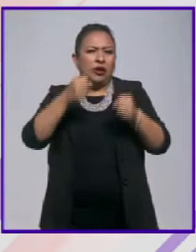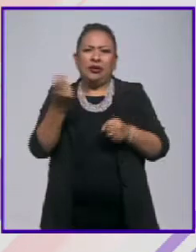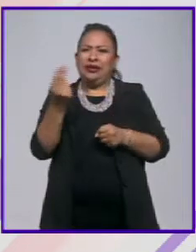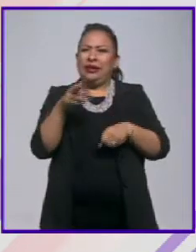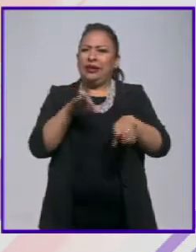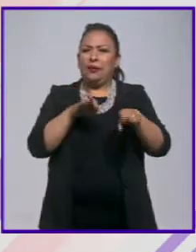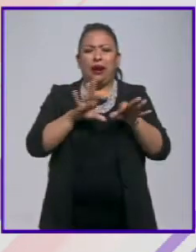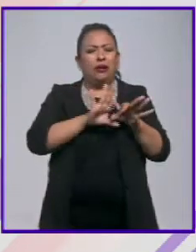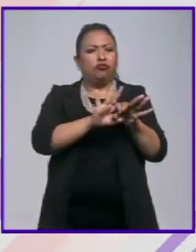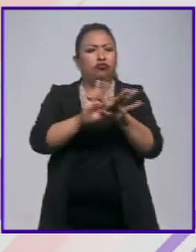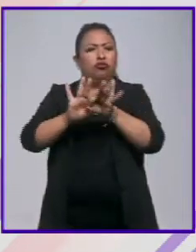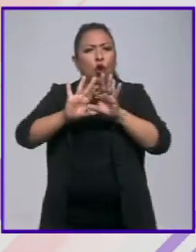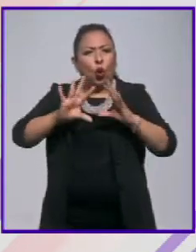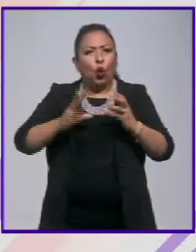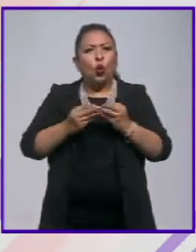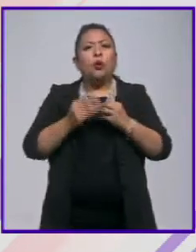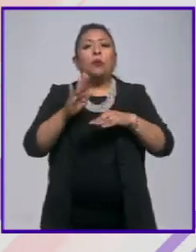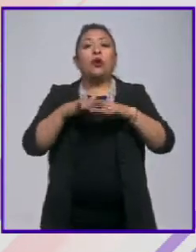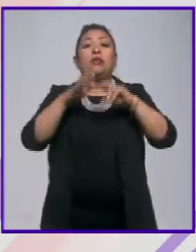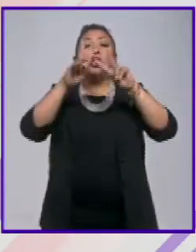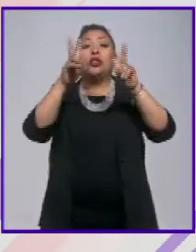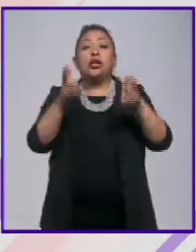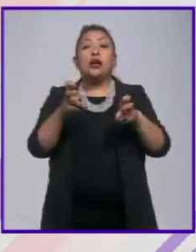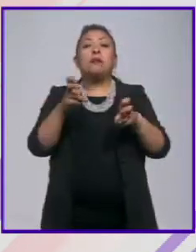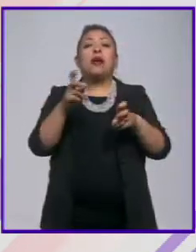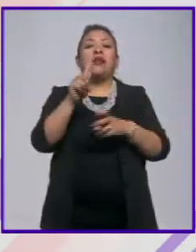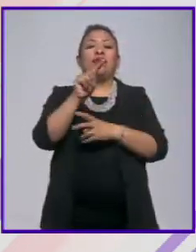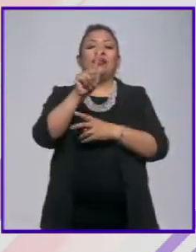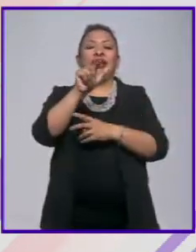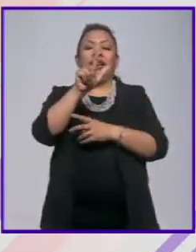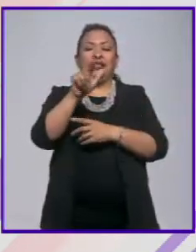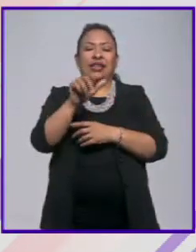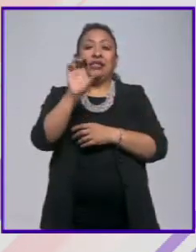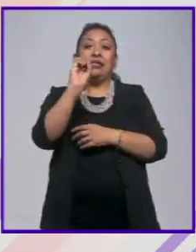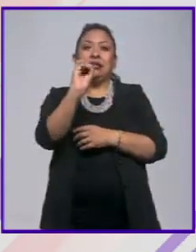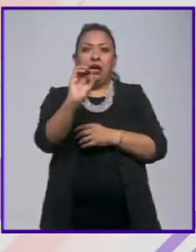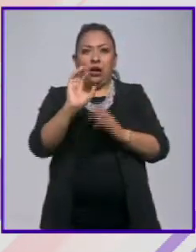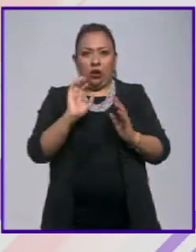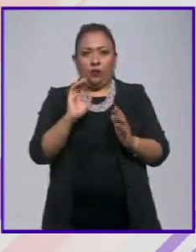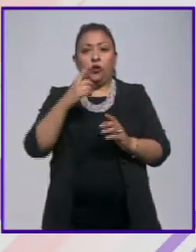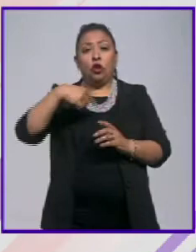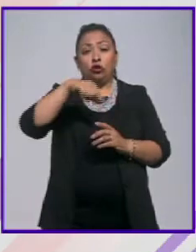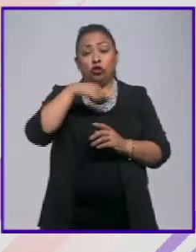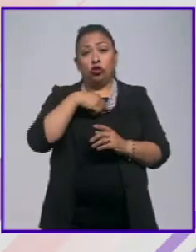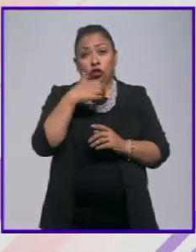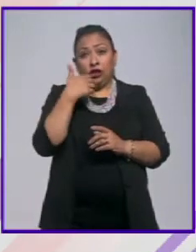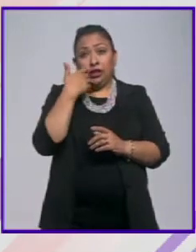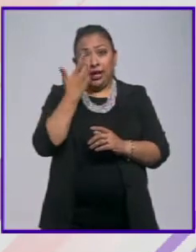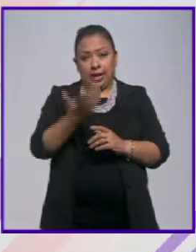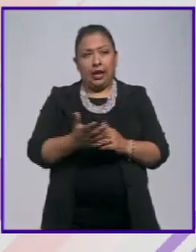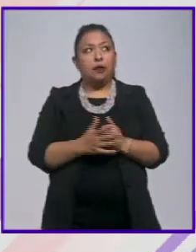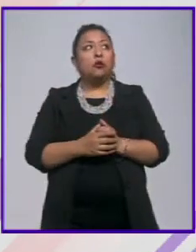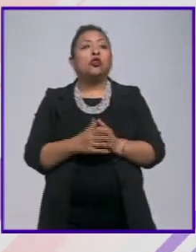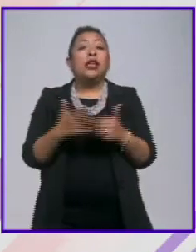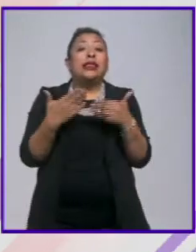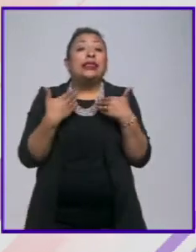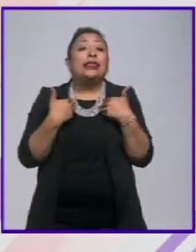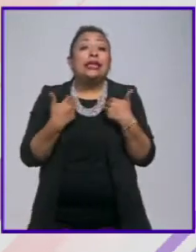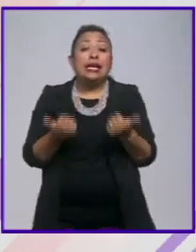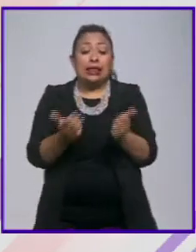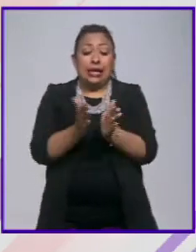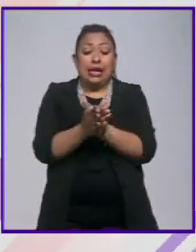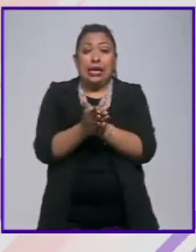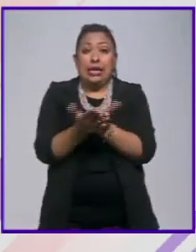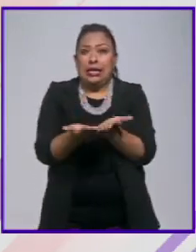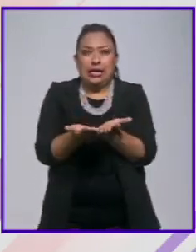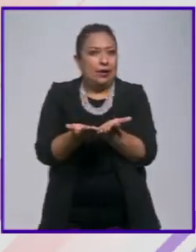trabajar todos de la mano precisamente por eso el tema de tasa cero si nosotros logramos que que se entienda que el libro